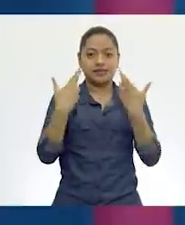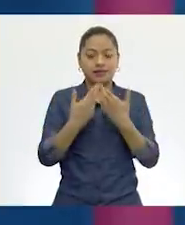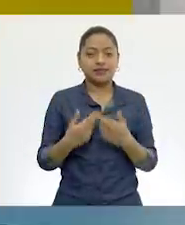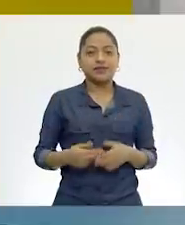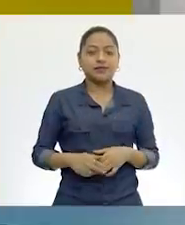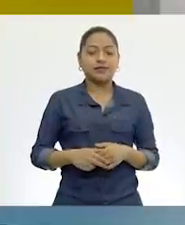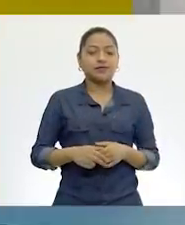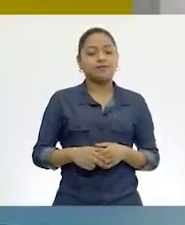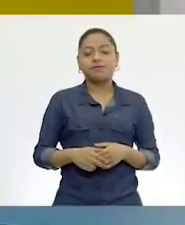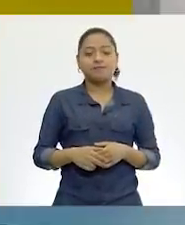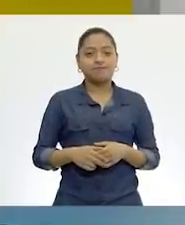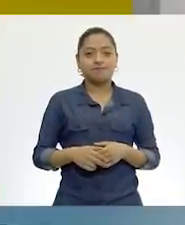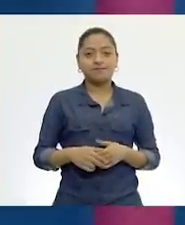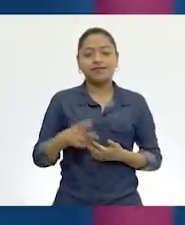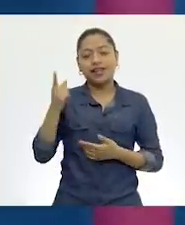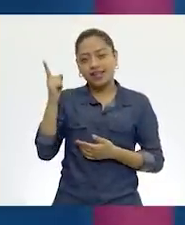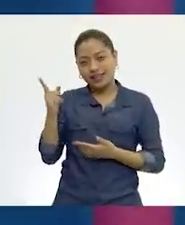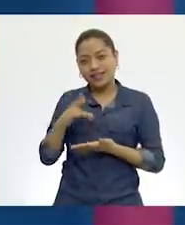No, de qué, María.